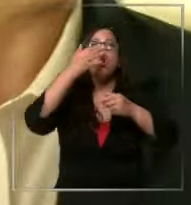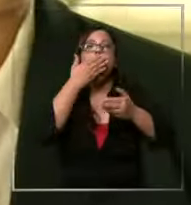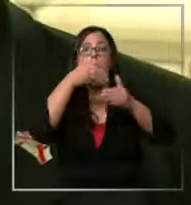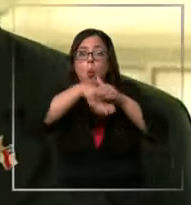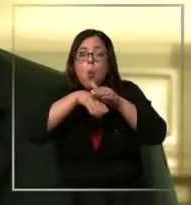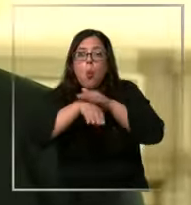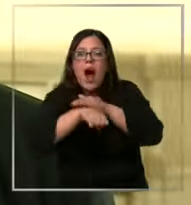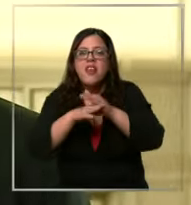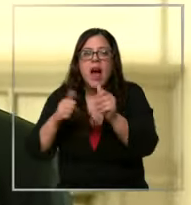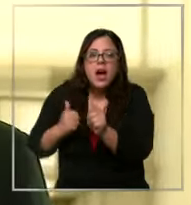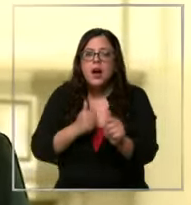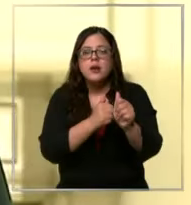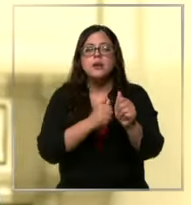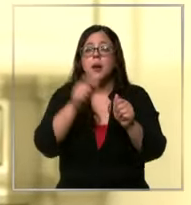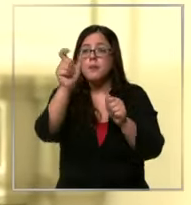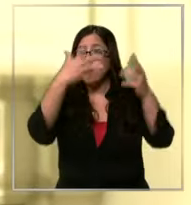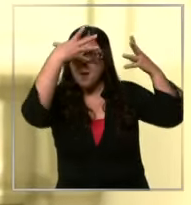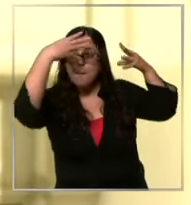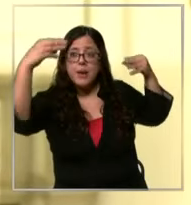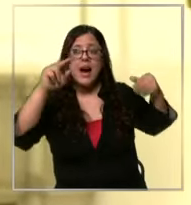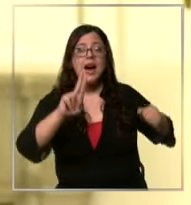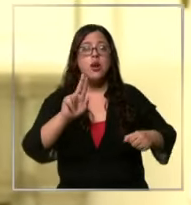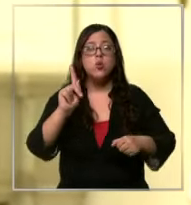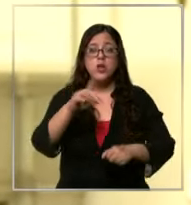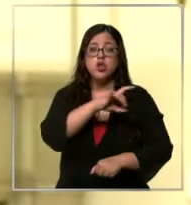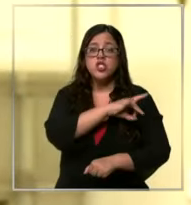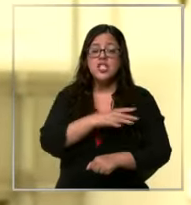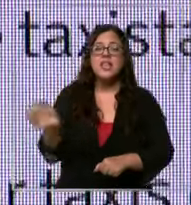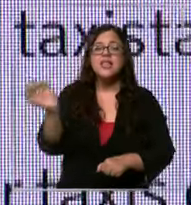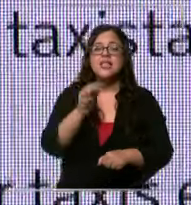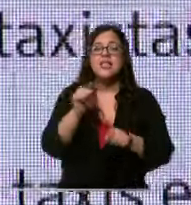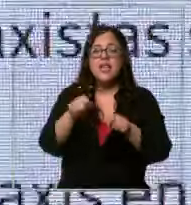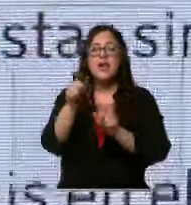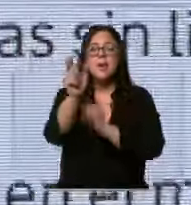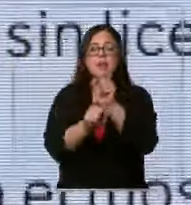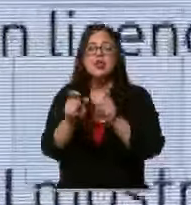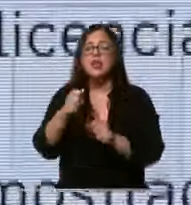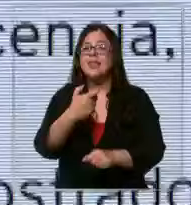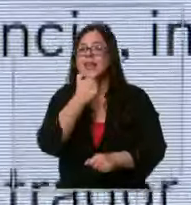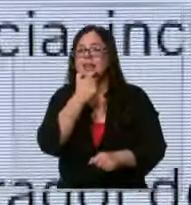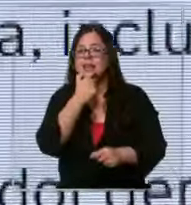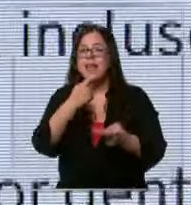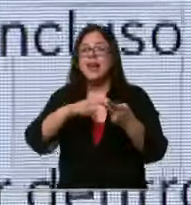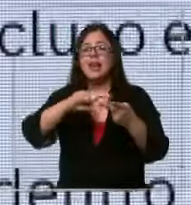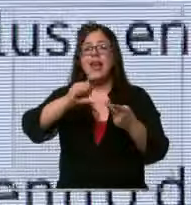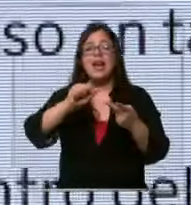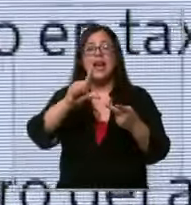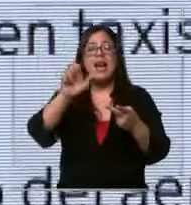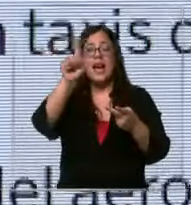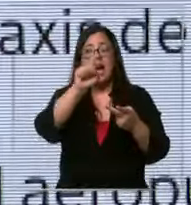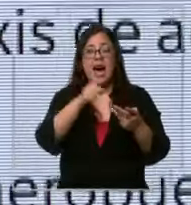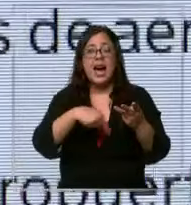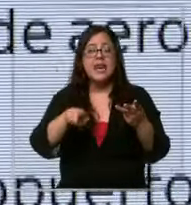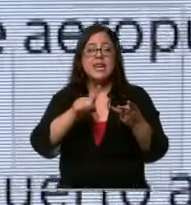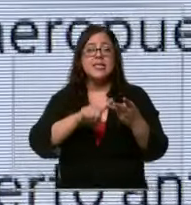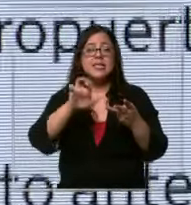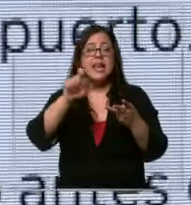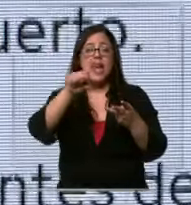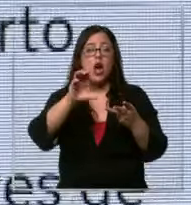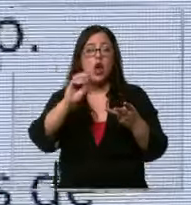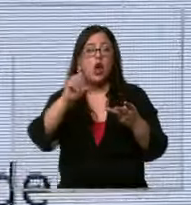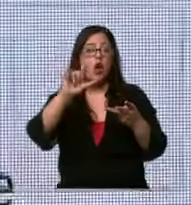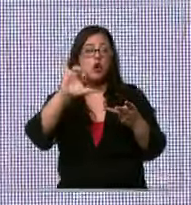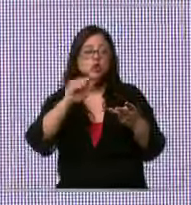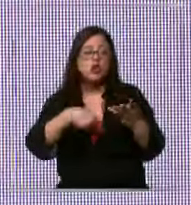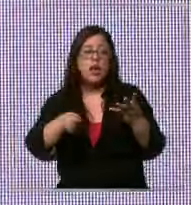embajadora del Reino Unido en Chile explicó que esta particular advertencia se debe a que ciudadanos de Inglaterra, Gales, Escocia e Irlanda del Norte han reportado haber